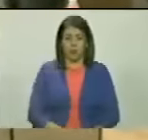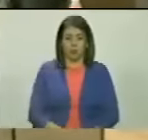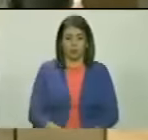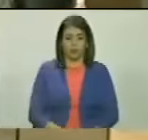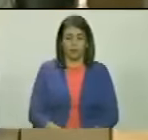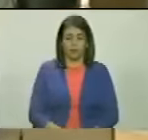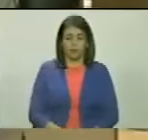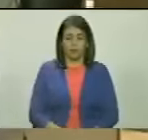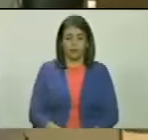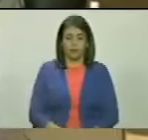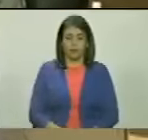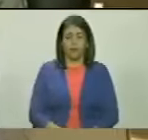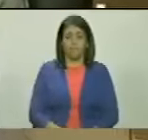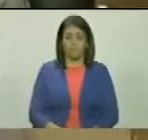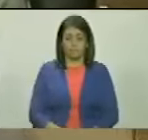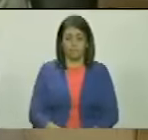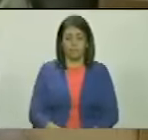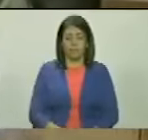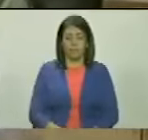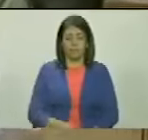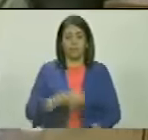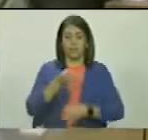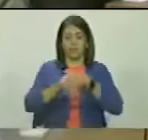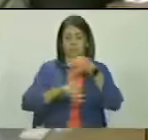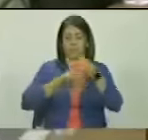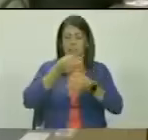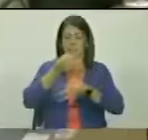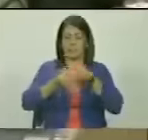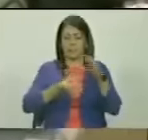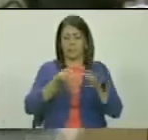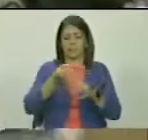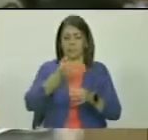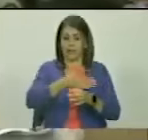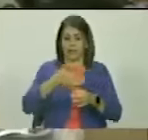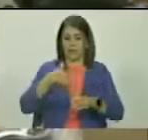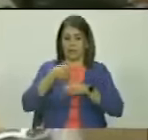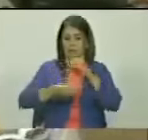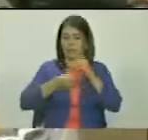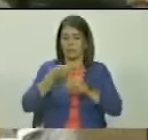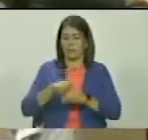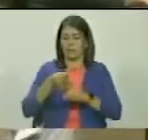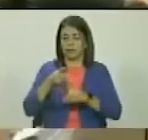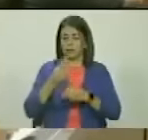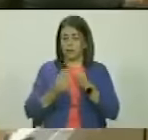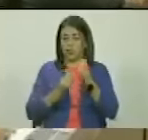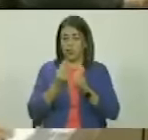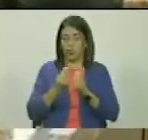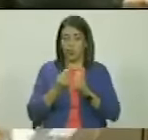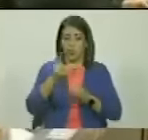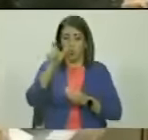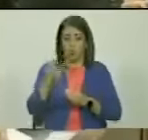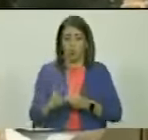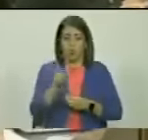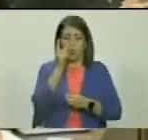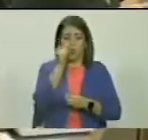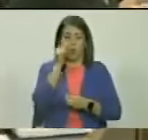Esa semblanza que quiero hacer es que un hombre